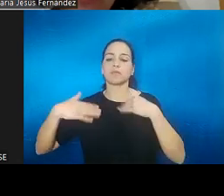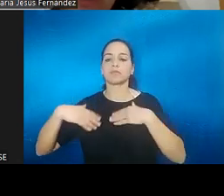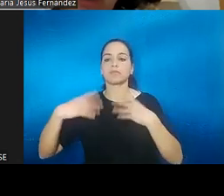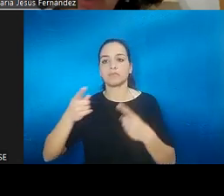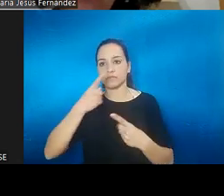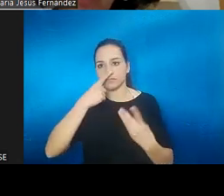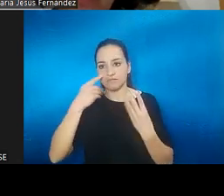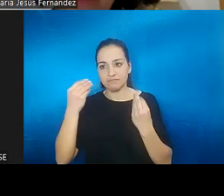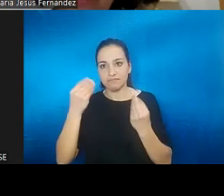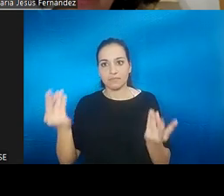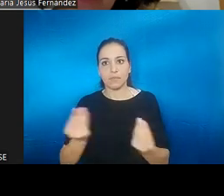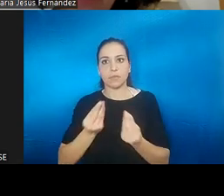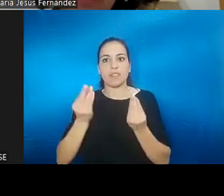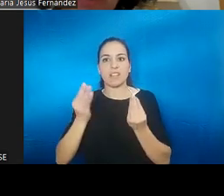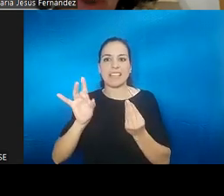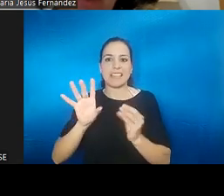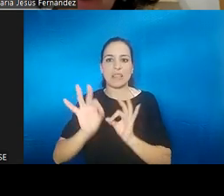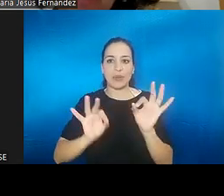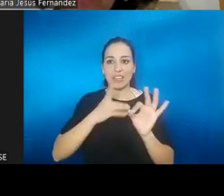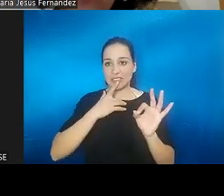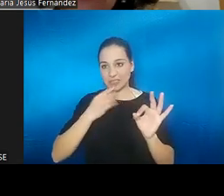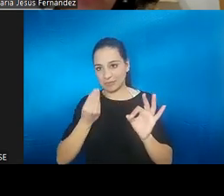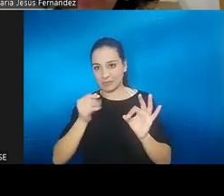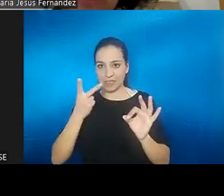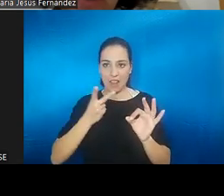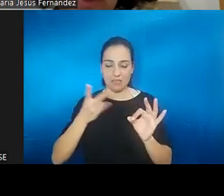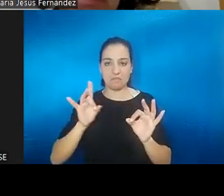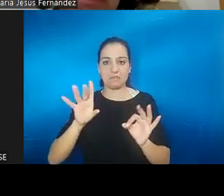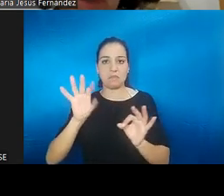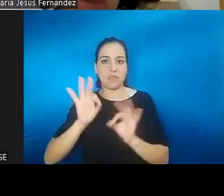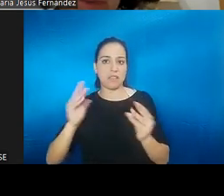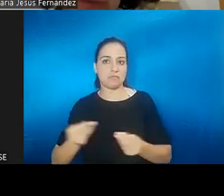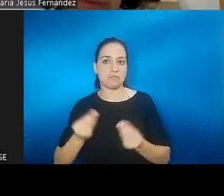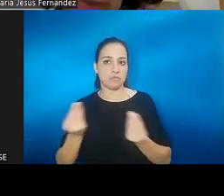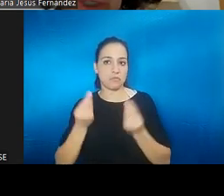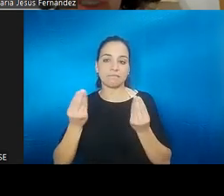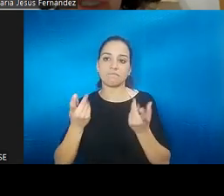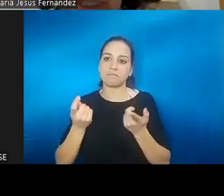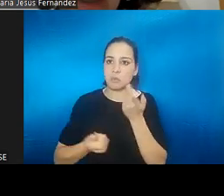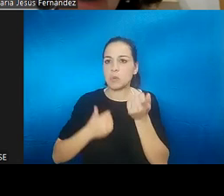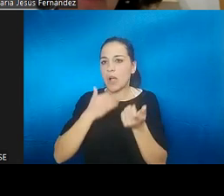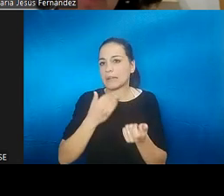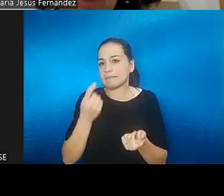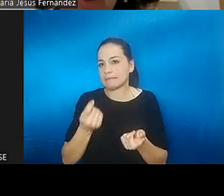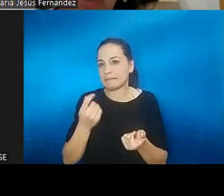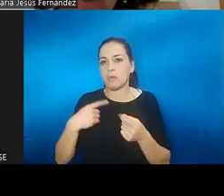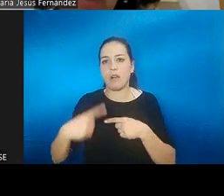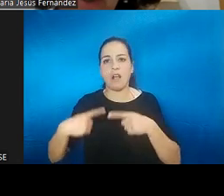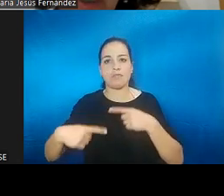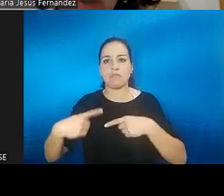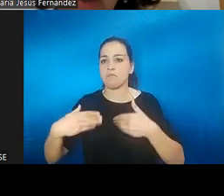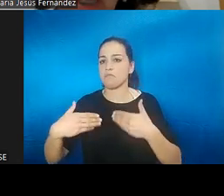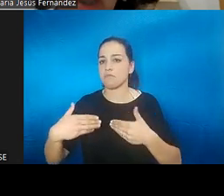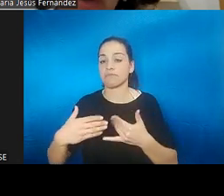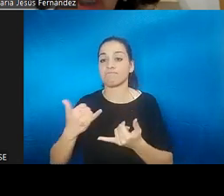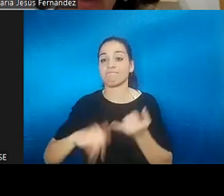tanto de gusto como de olfato y bueno pues con eso más o menos pues yo estaba me iba apañando en el día a día pero tuve el COVID